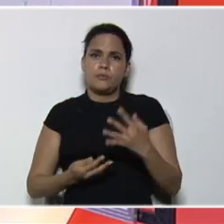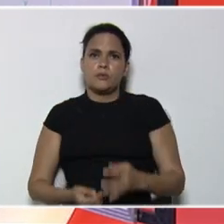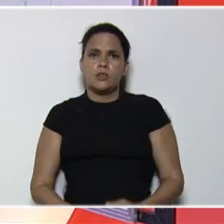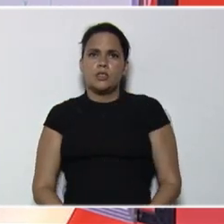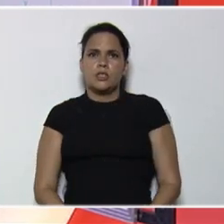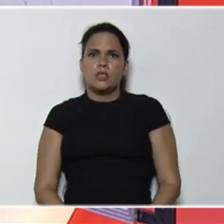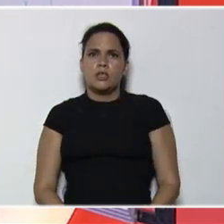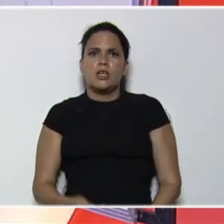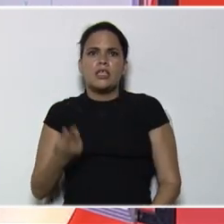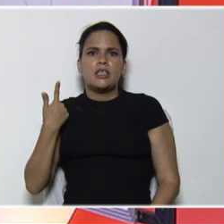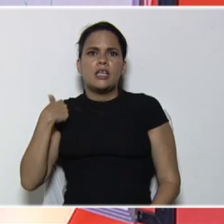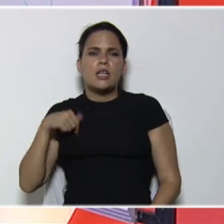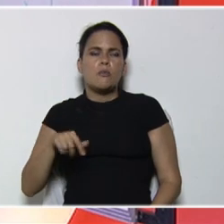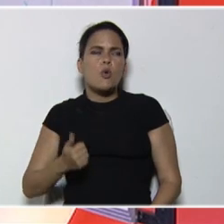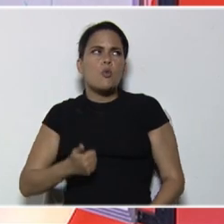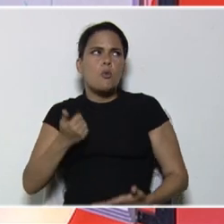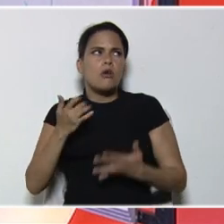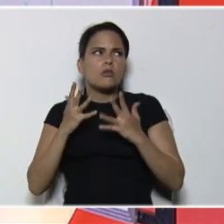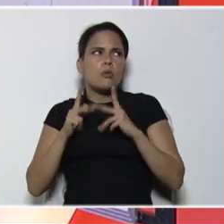tenemos cantidad,